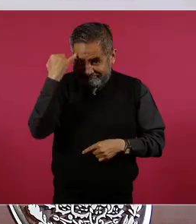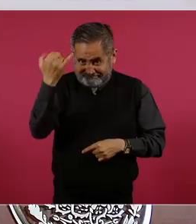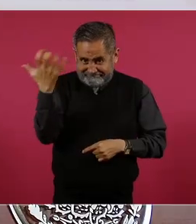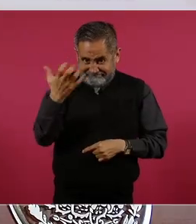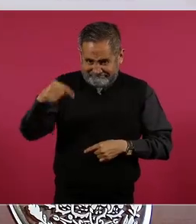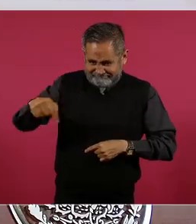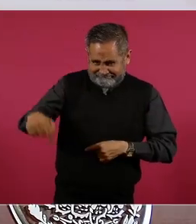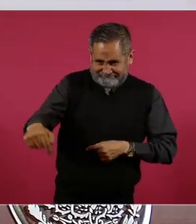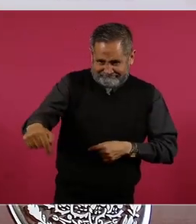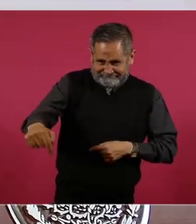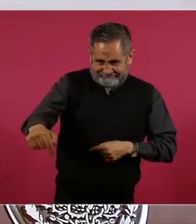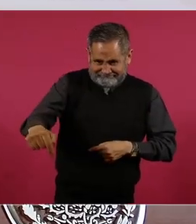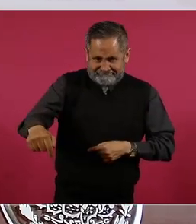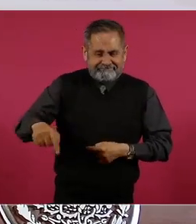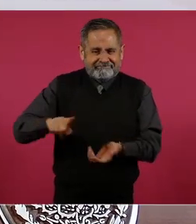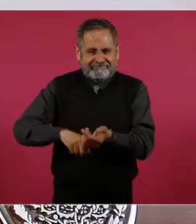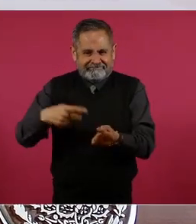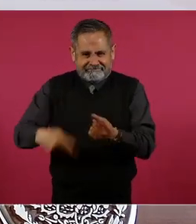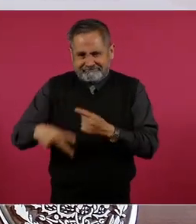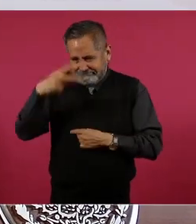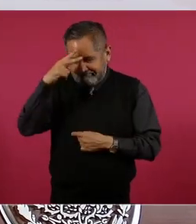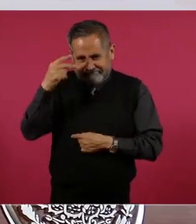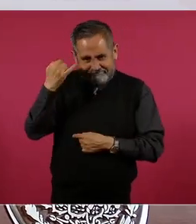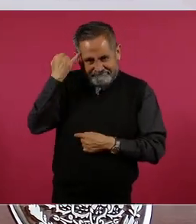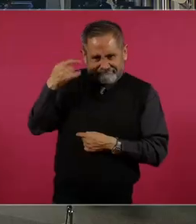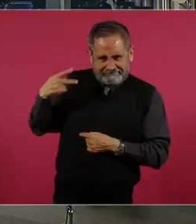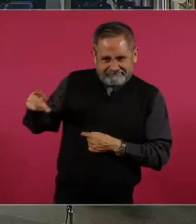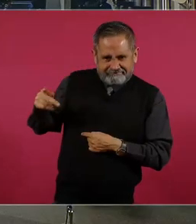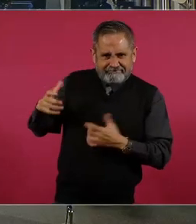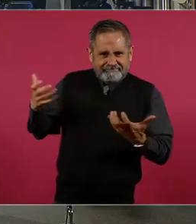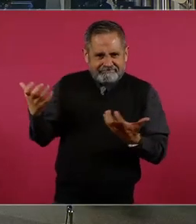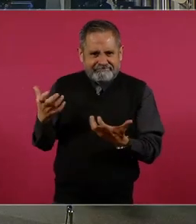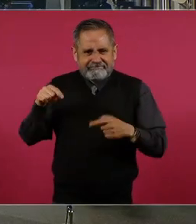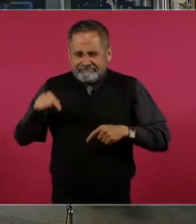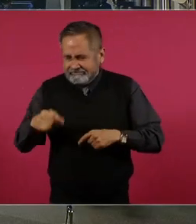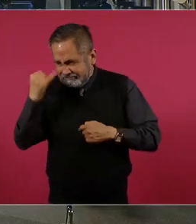de nuestro país. De aquí. De aquí.